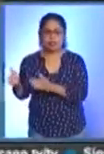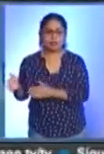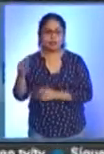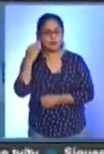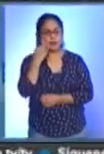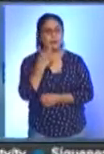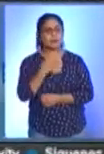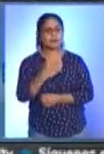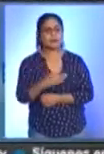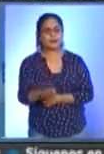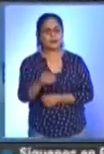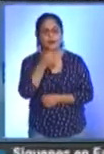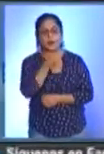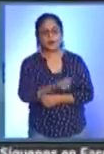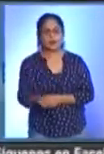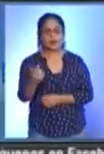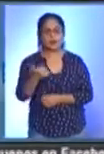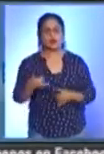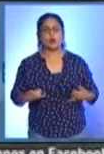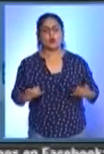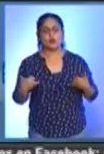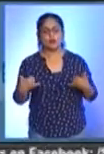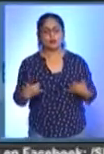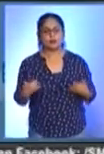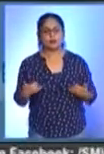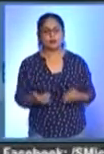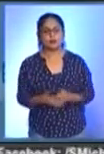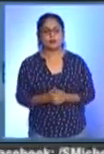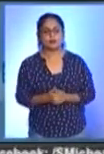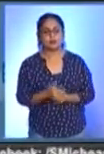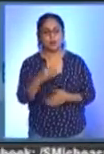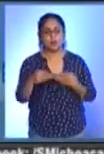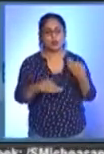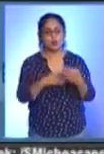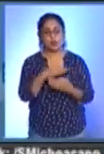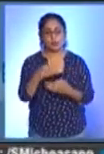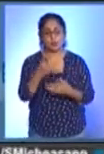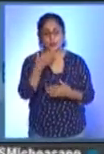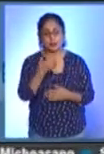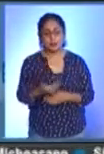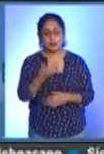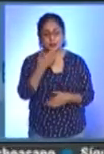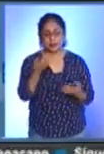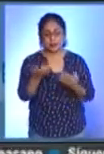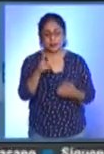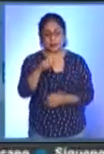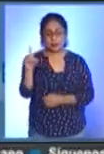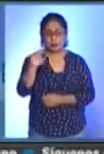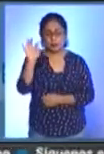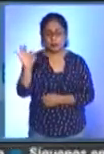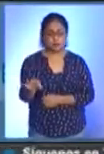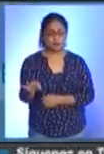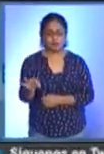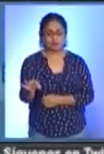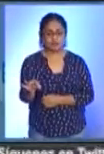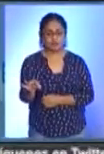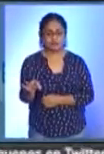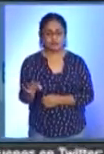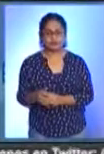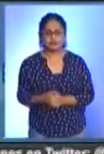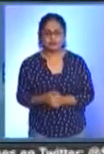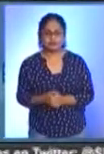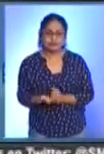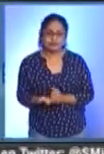país en categorías infantiles y juveniles. No todos hemos podido entrenar al 100%. Entonces,